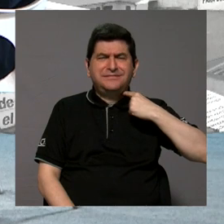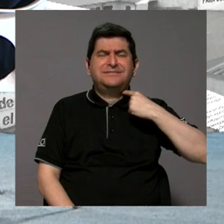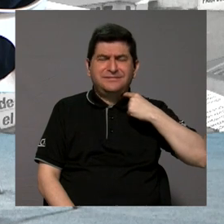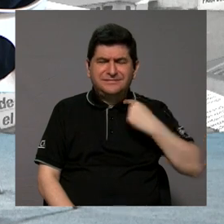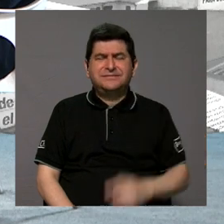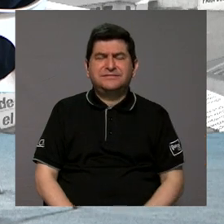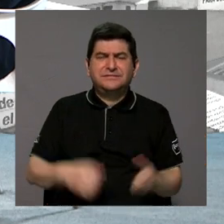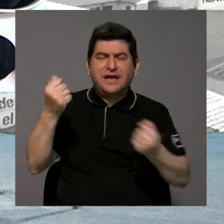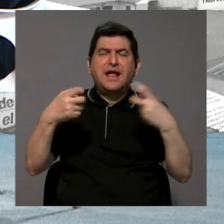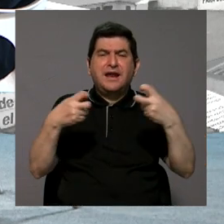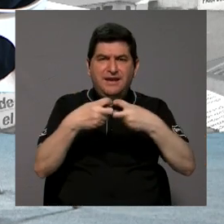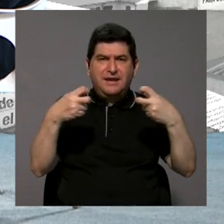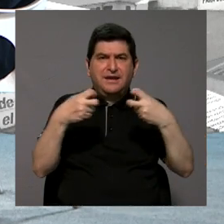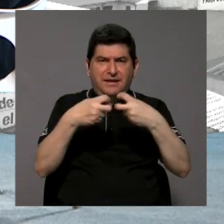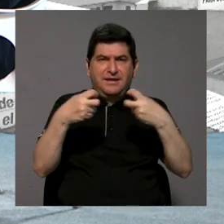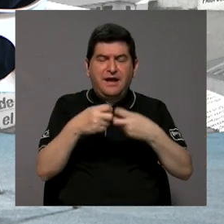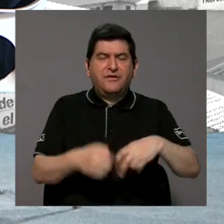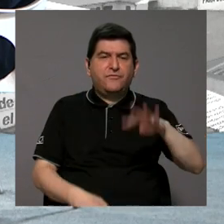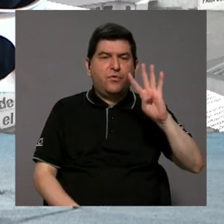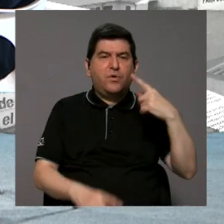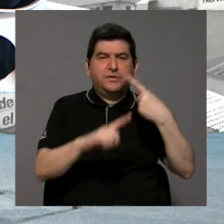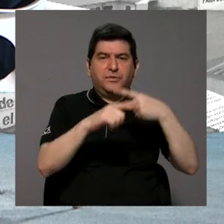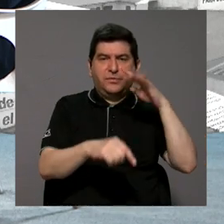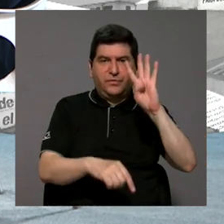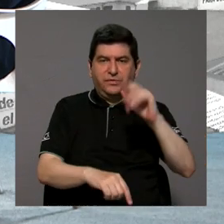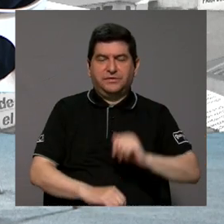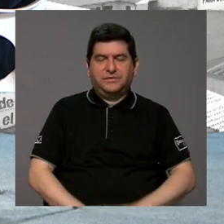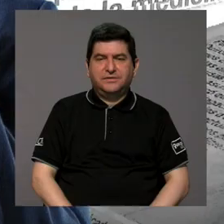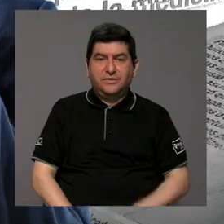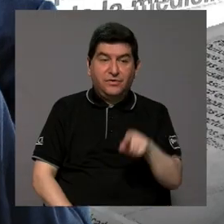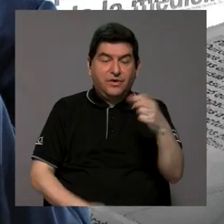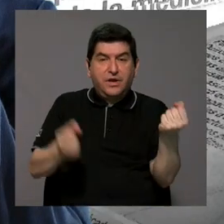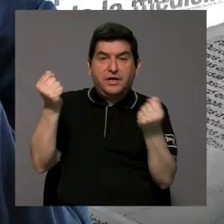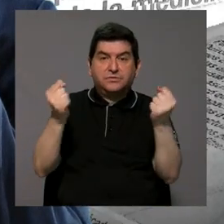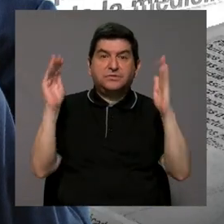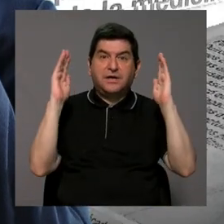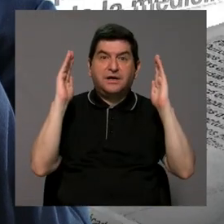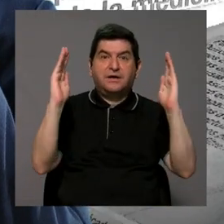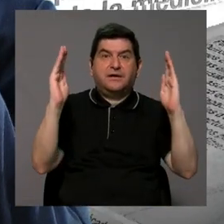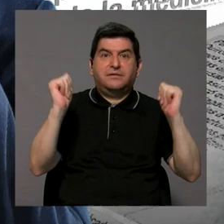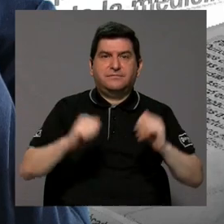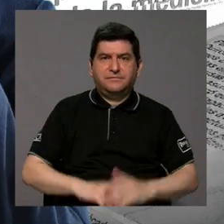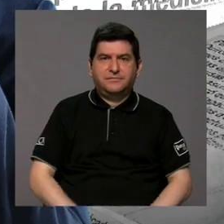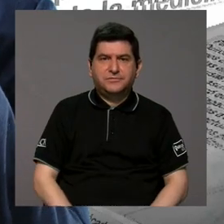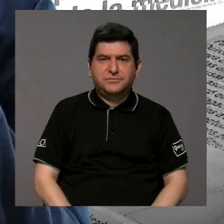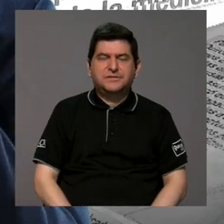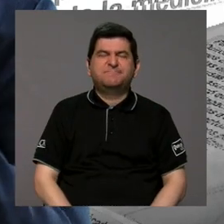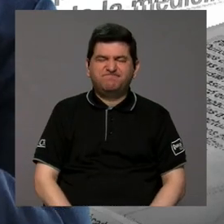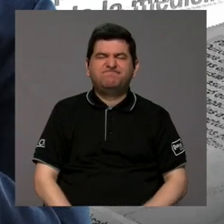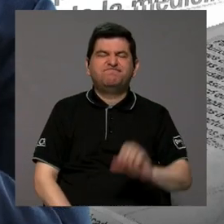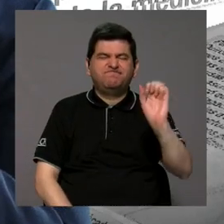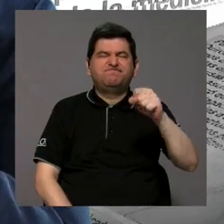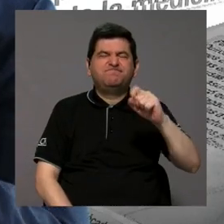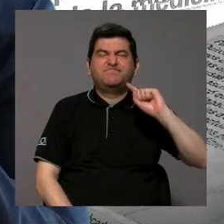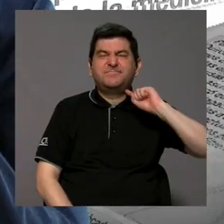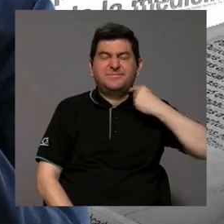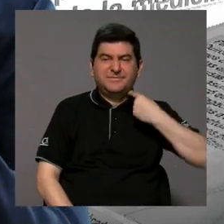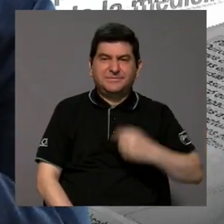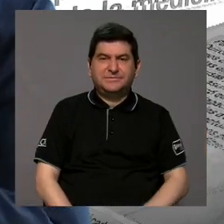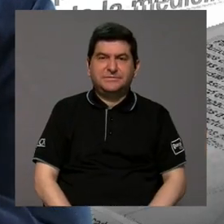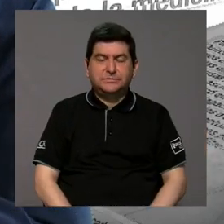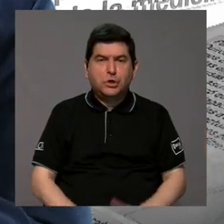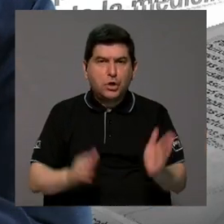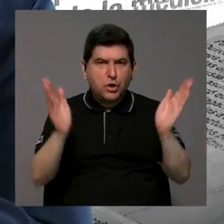más los vehículos eléctricos cuando son 4x4 por eso es que esos carros más grandes son un poco más caros